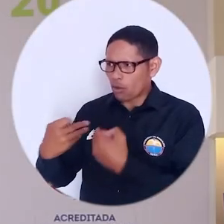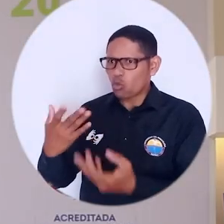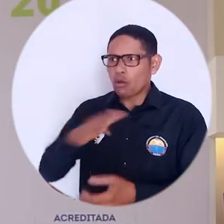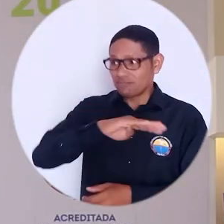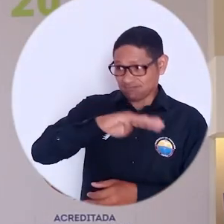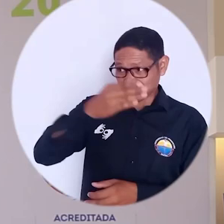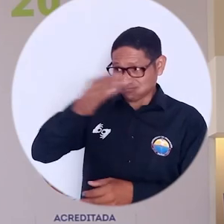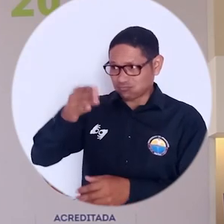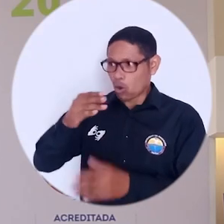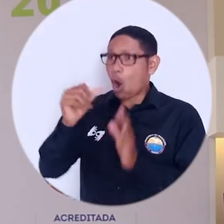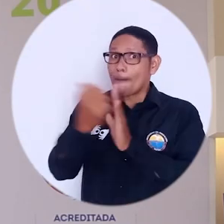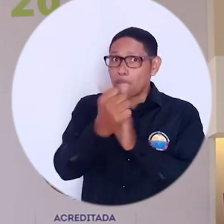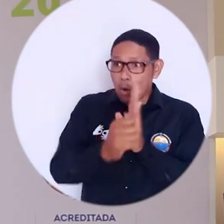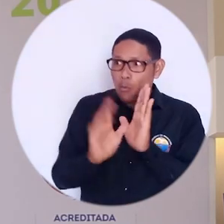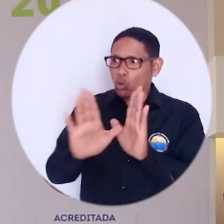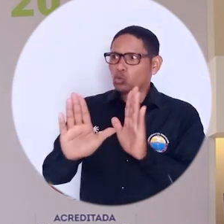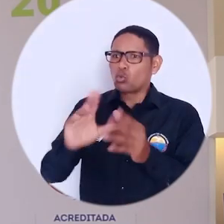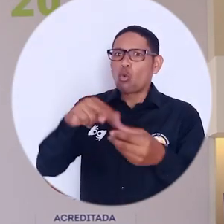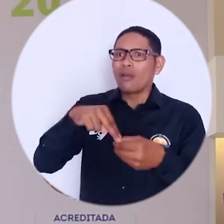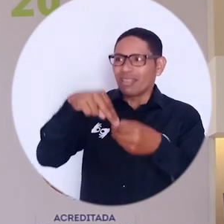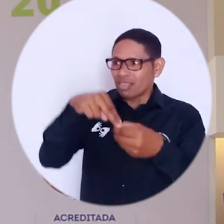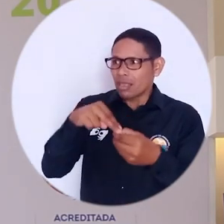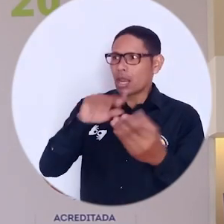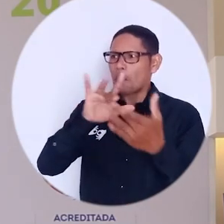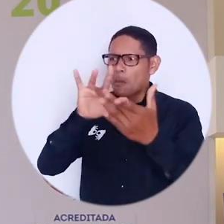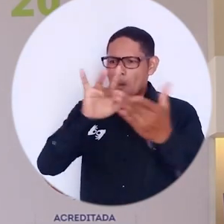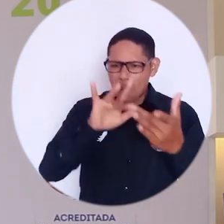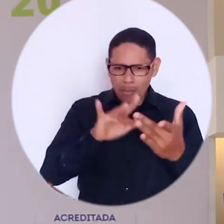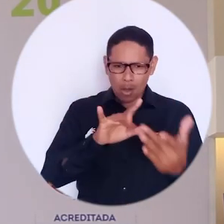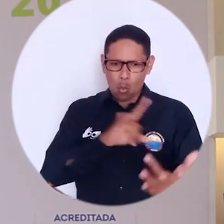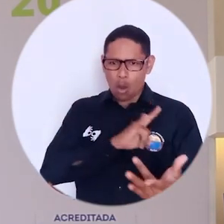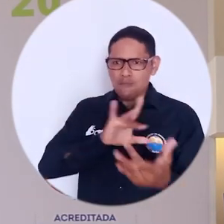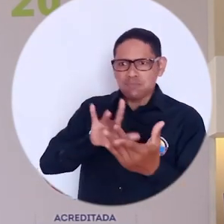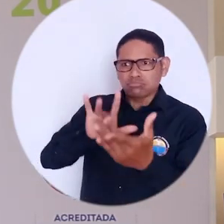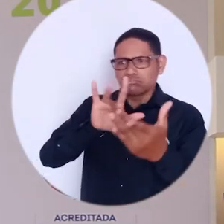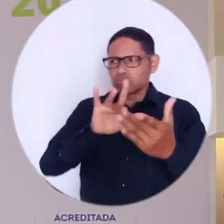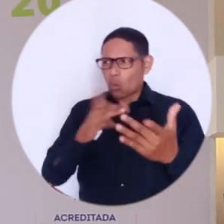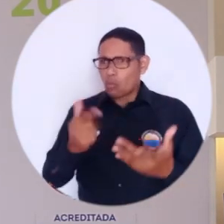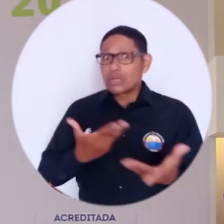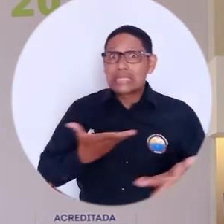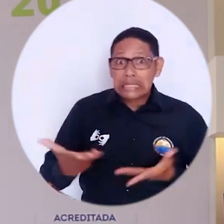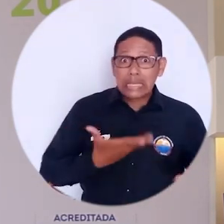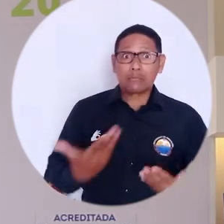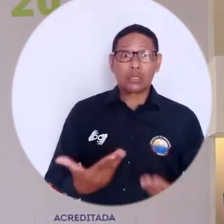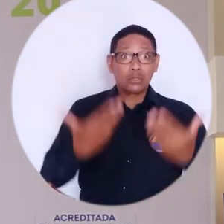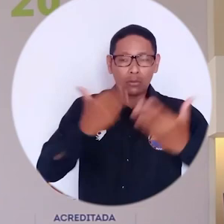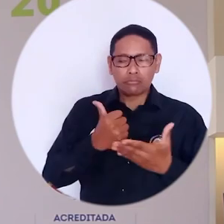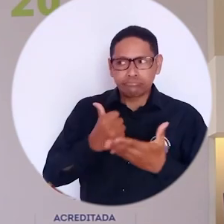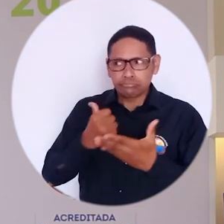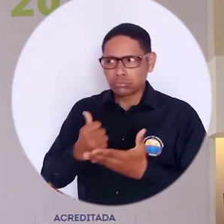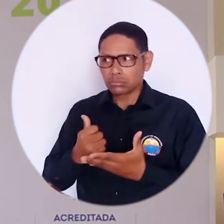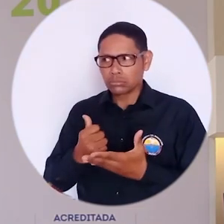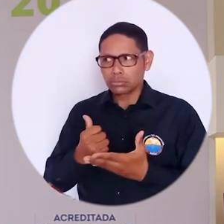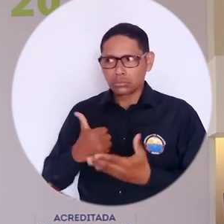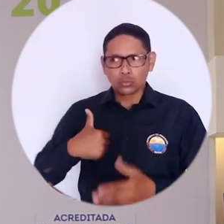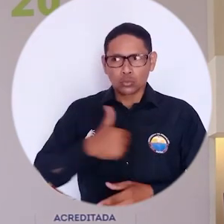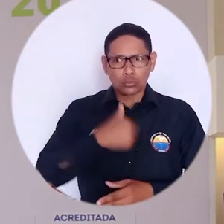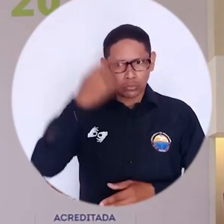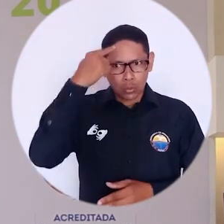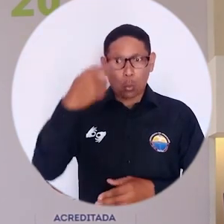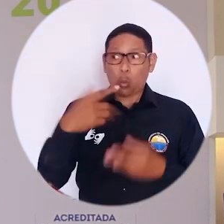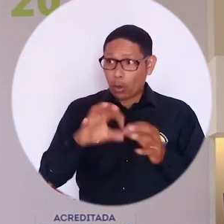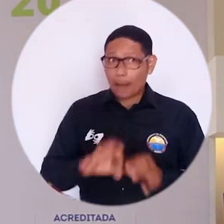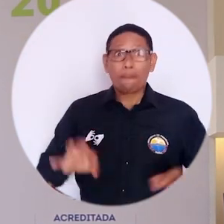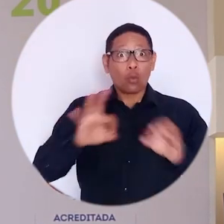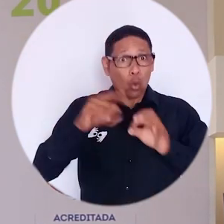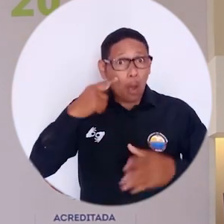para conectar a las comunidades indígenas con la universidad, para darles mejores servicios a ellos. Entonces le dijimos que casualmente estábamos en el proceso